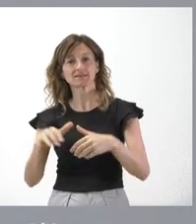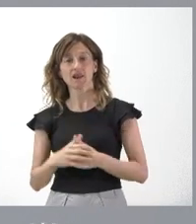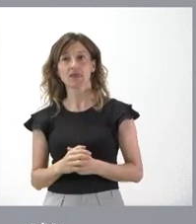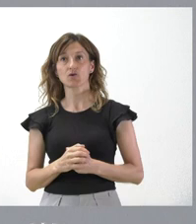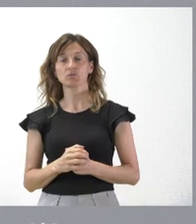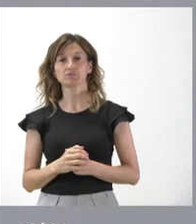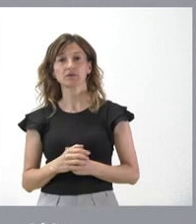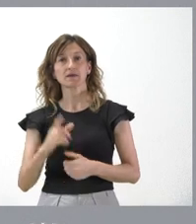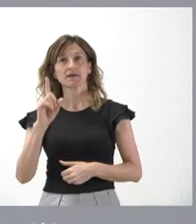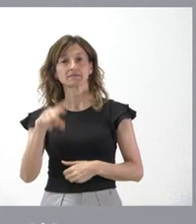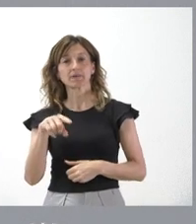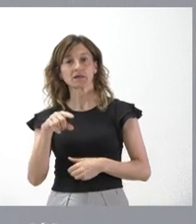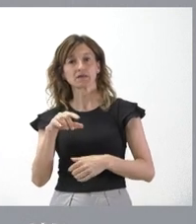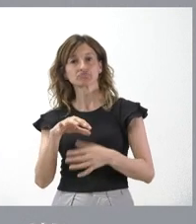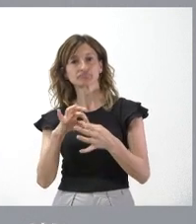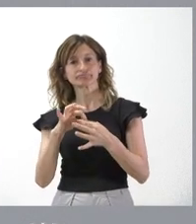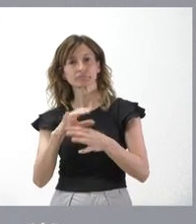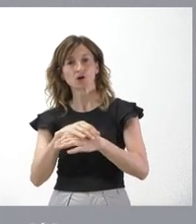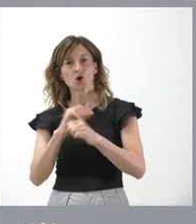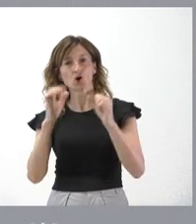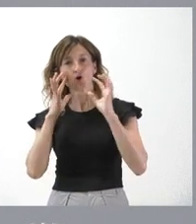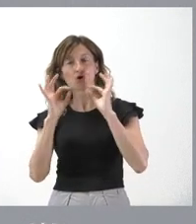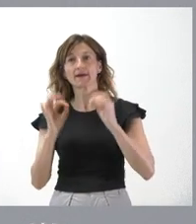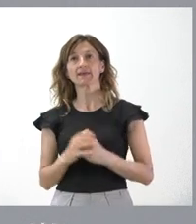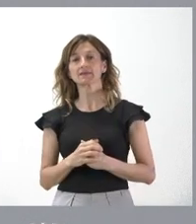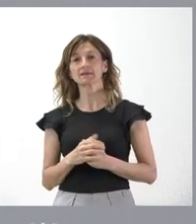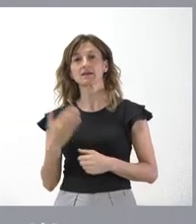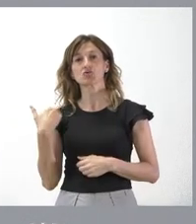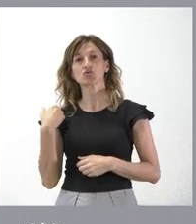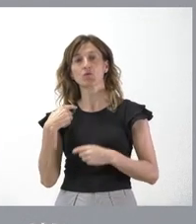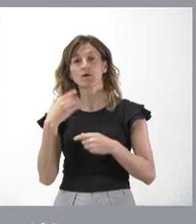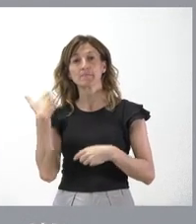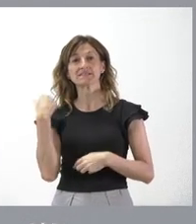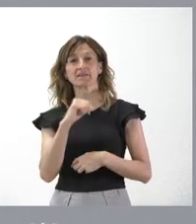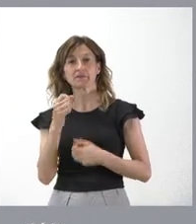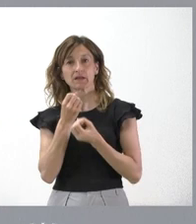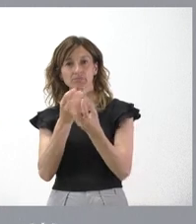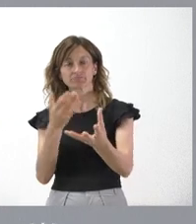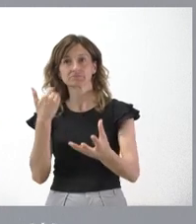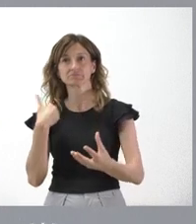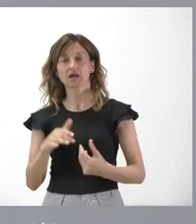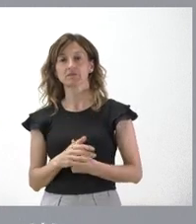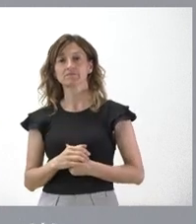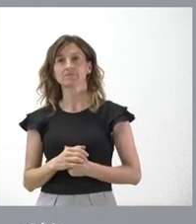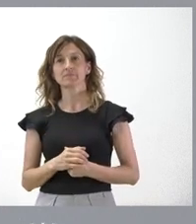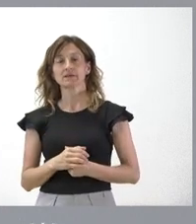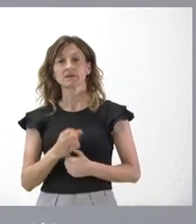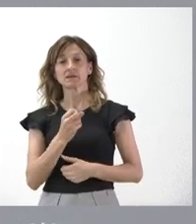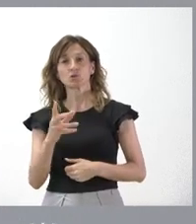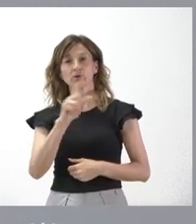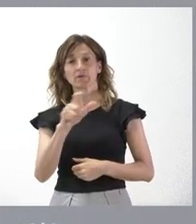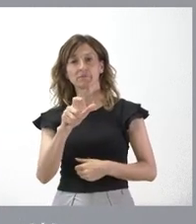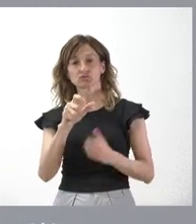y a su vez es coherente y consistente con lo que yo les anuncié la pasada semana, incluso el número de personas que nos